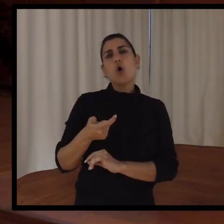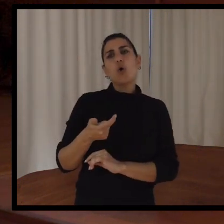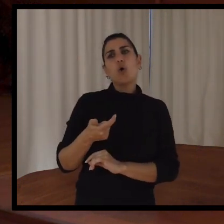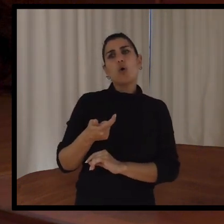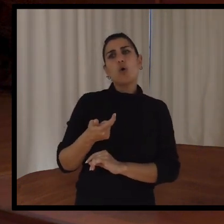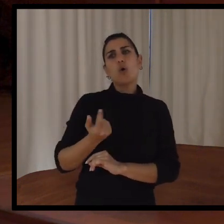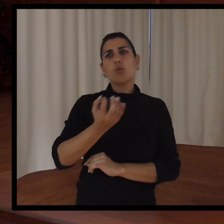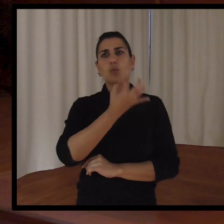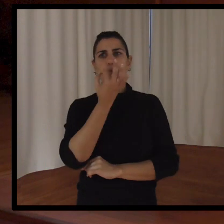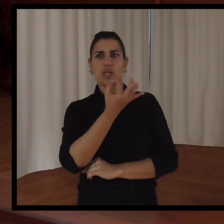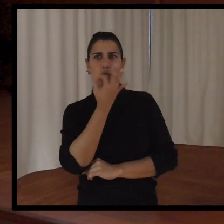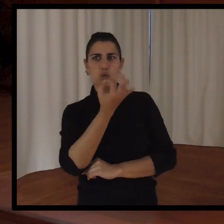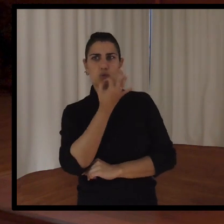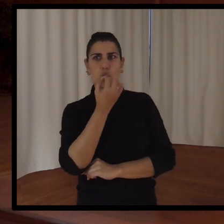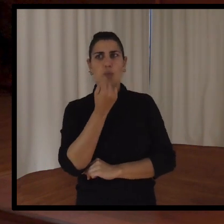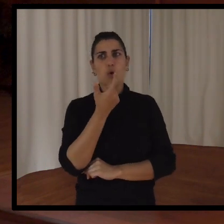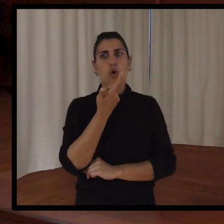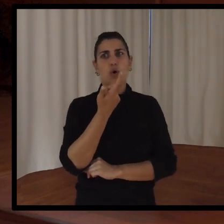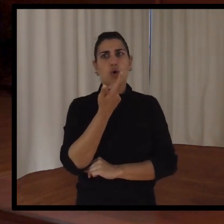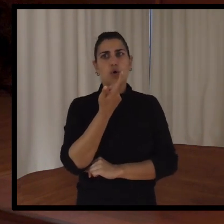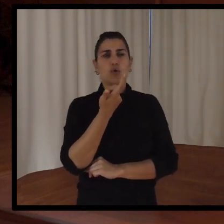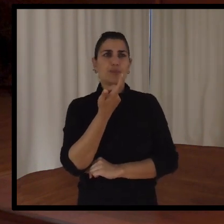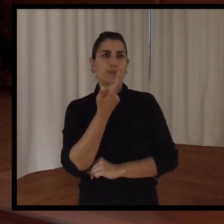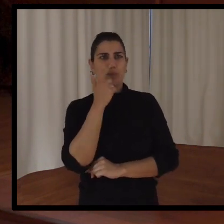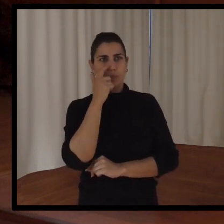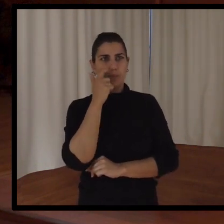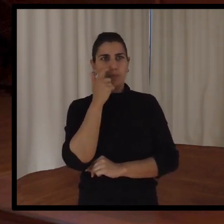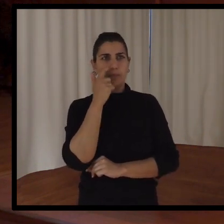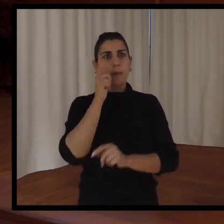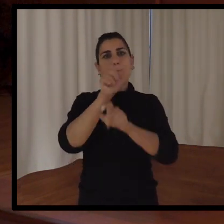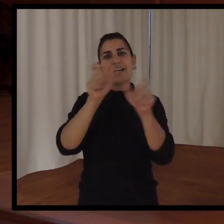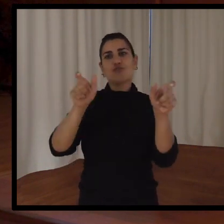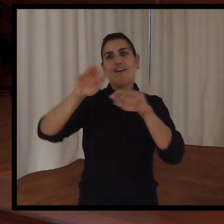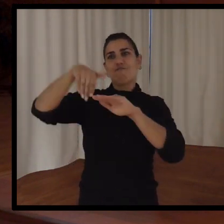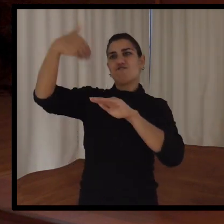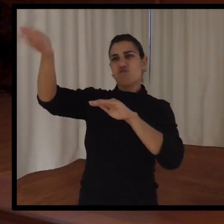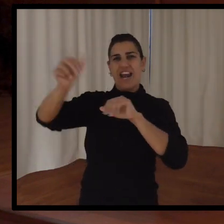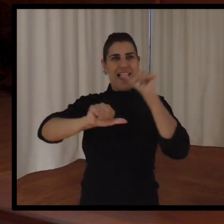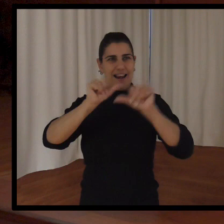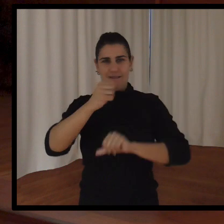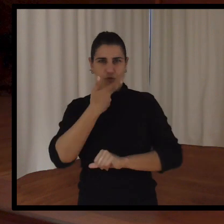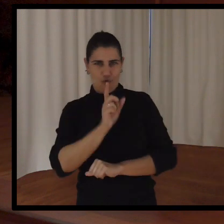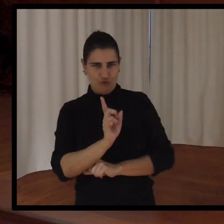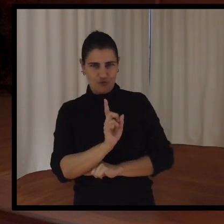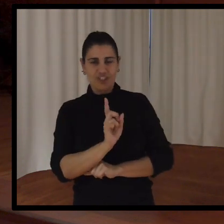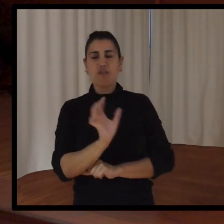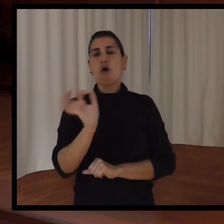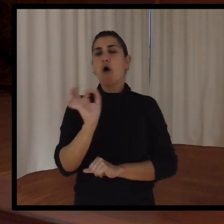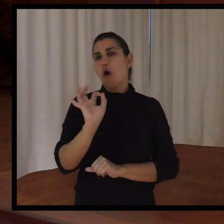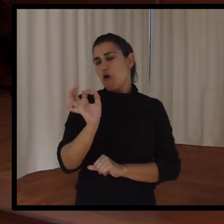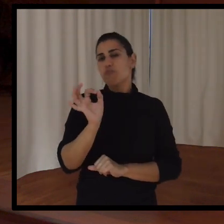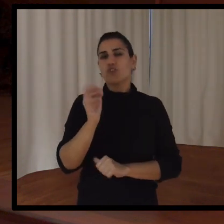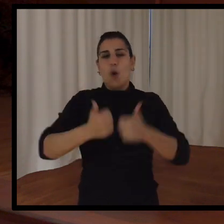generalizado, ¿no?, de cómo la gente de fuera de esta liga, o de este tipo de